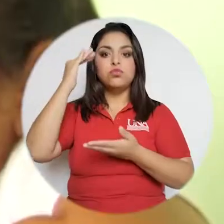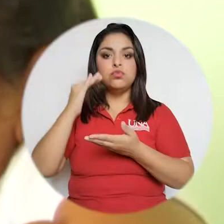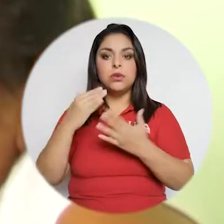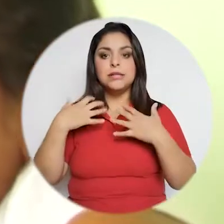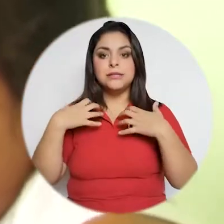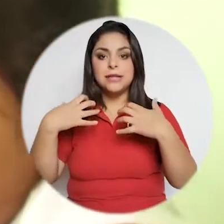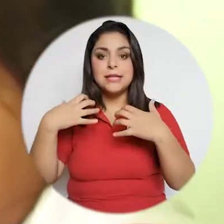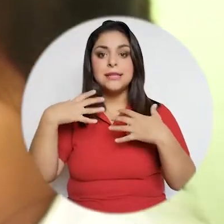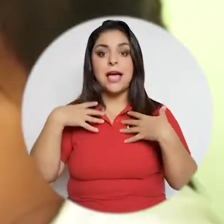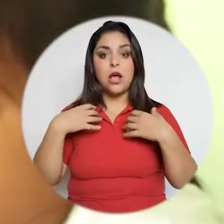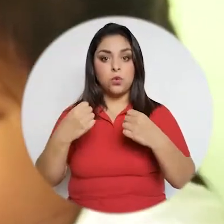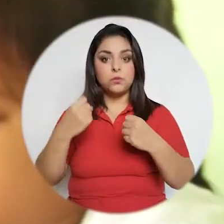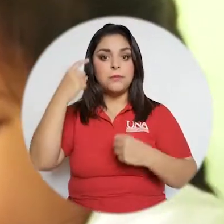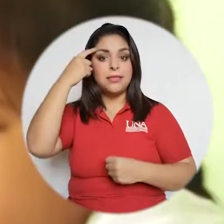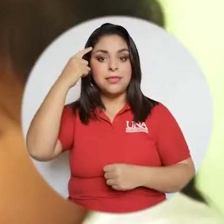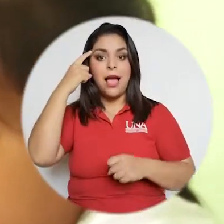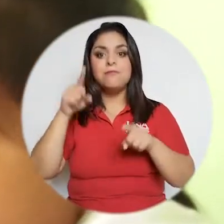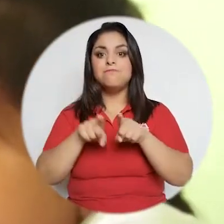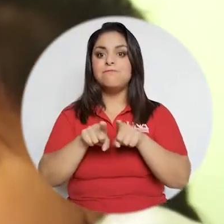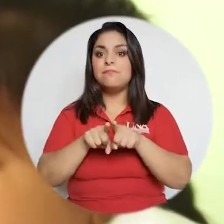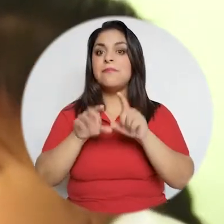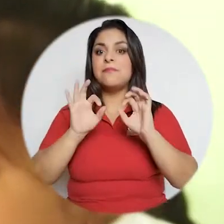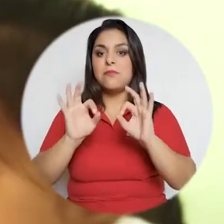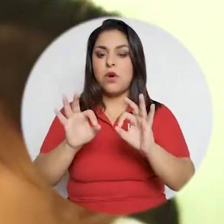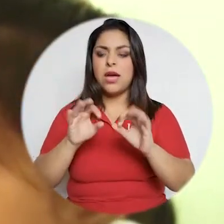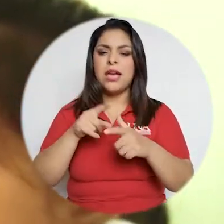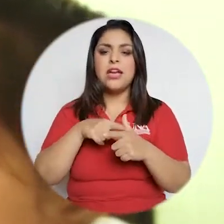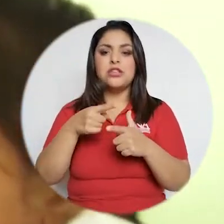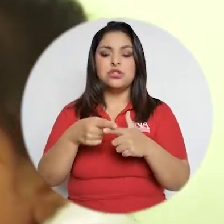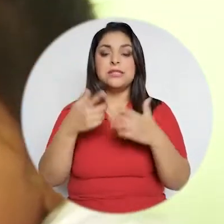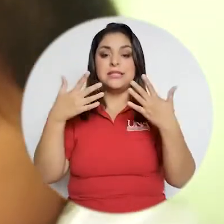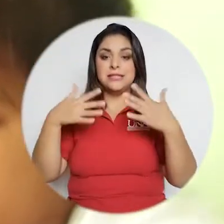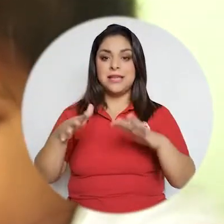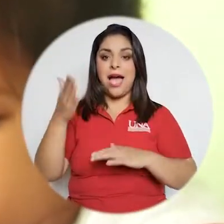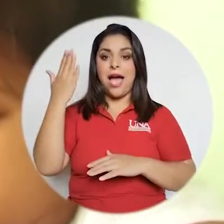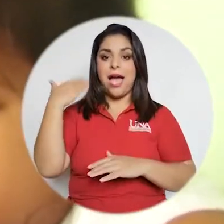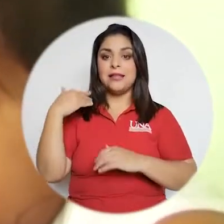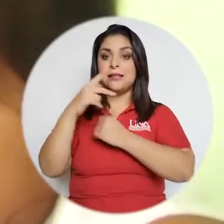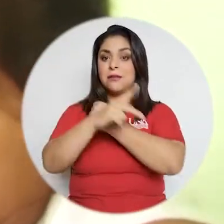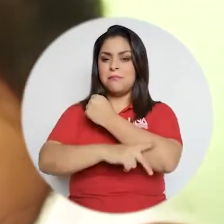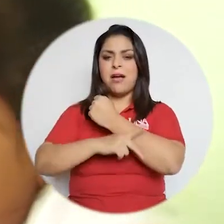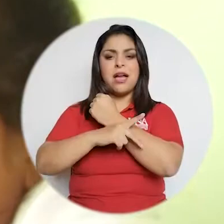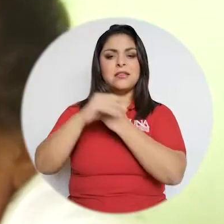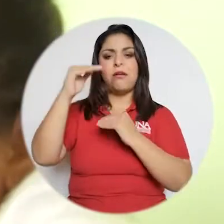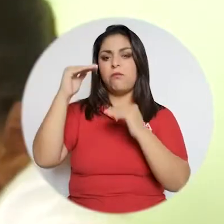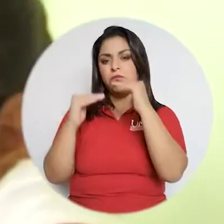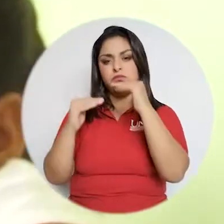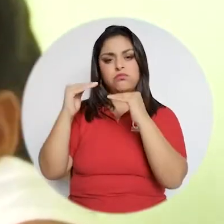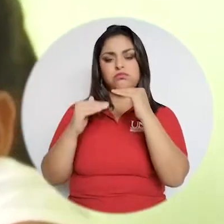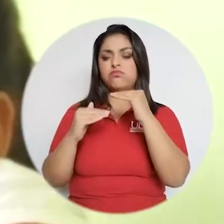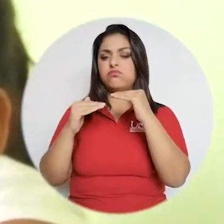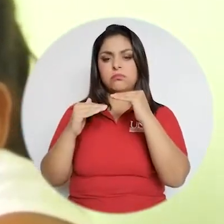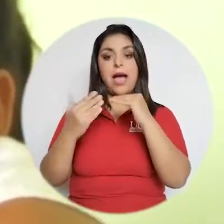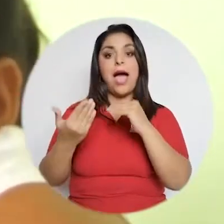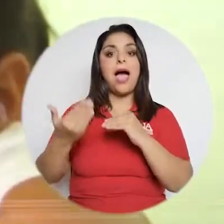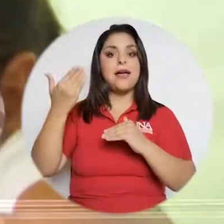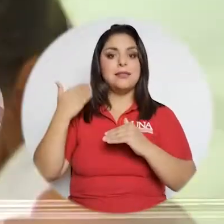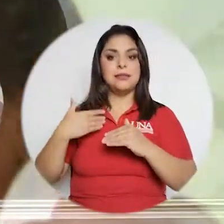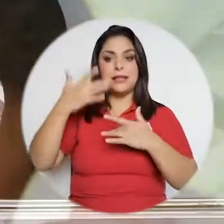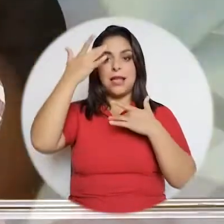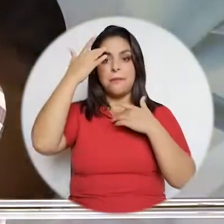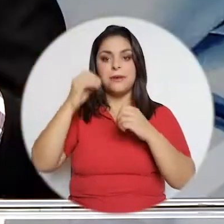salud mental, de manera tal que ya éramos un país muy desigual antes de la pandemia y creo que